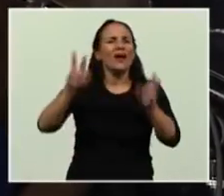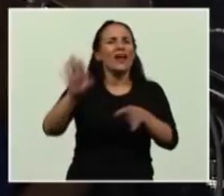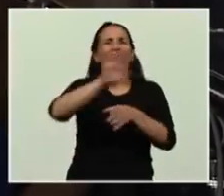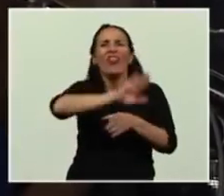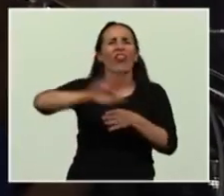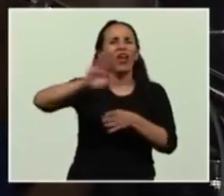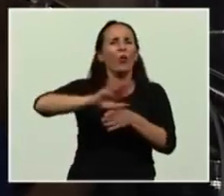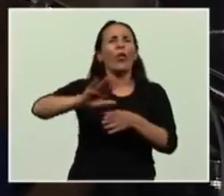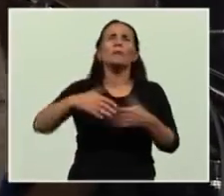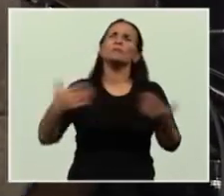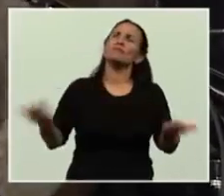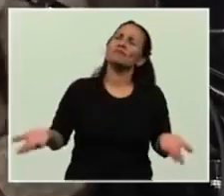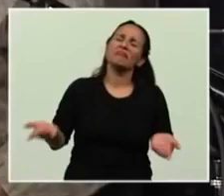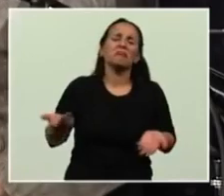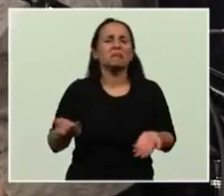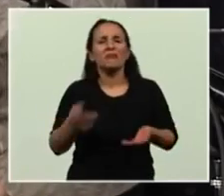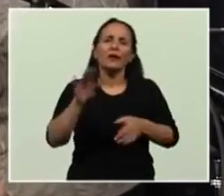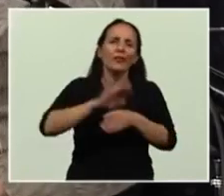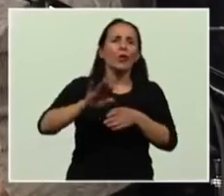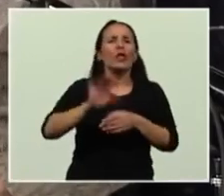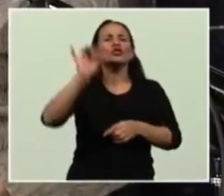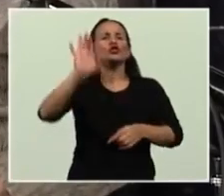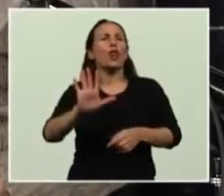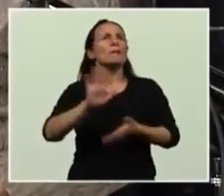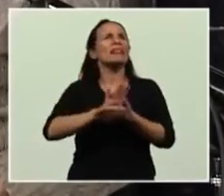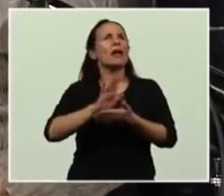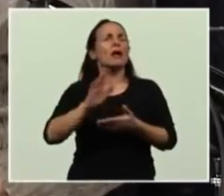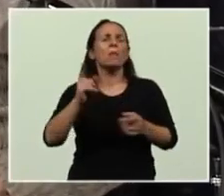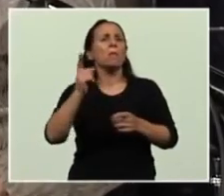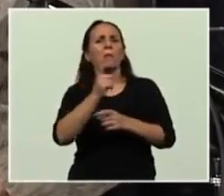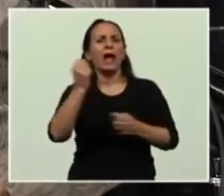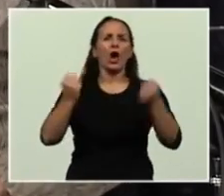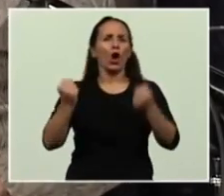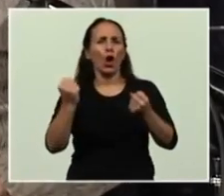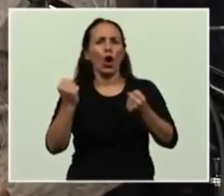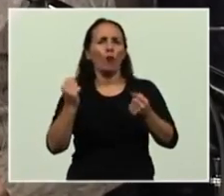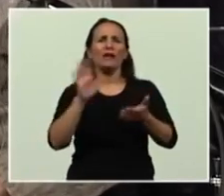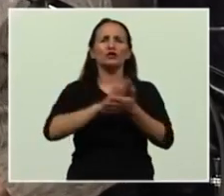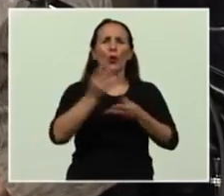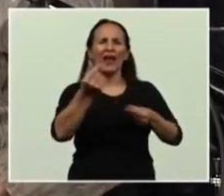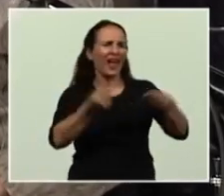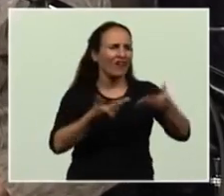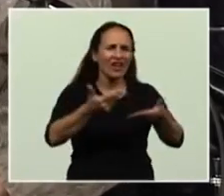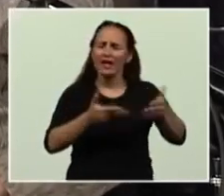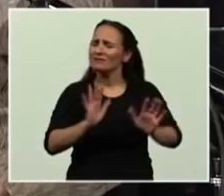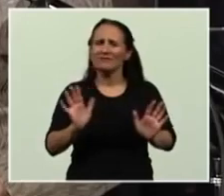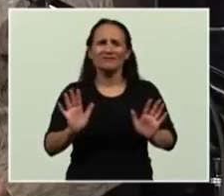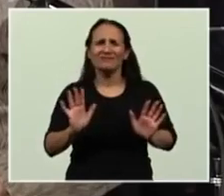no es solamente una cuestión económica o financiera, es